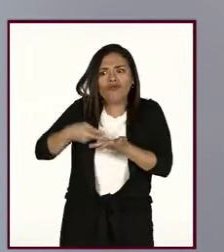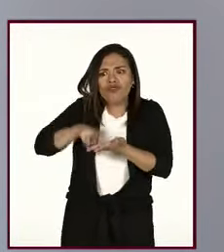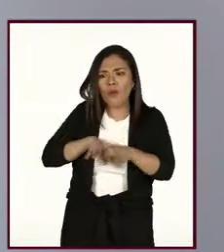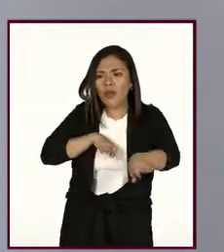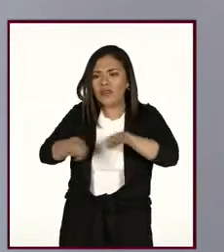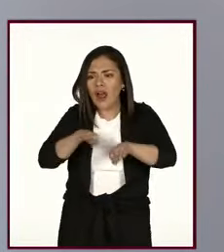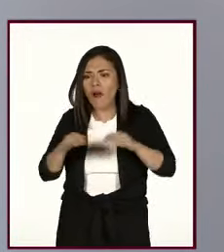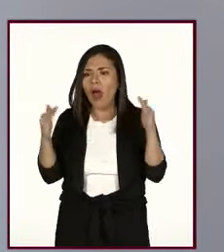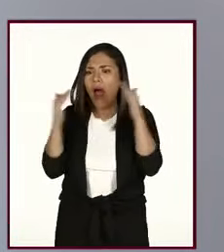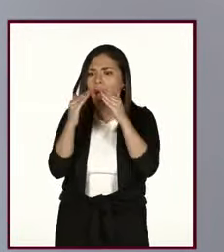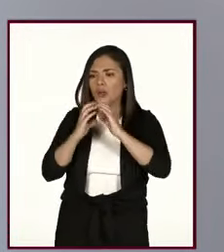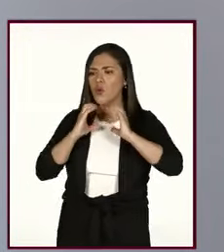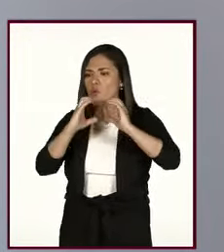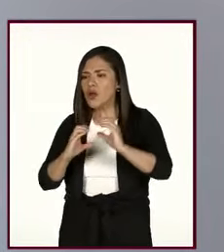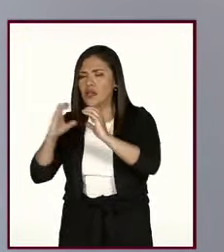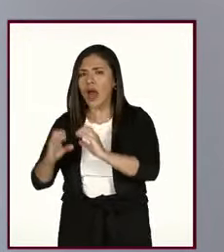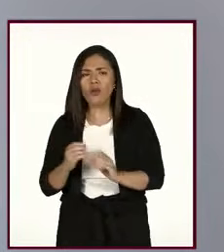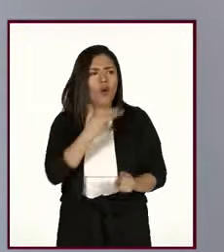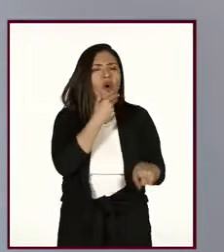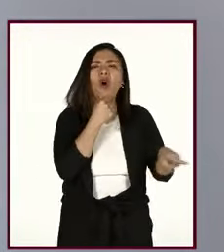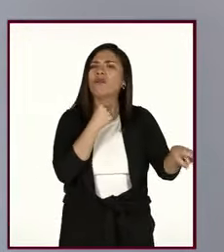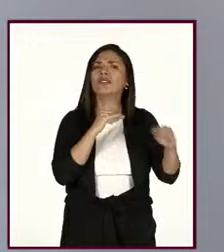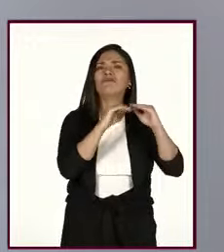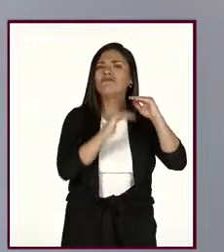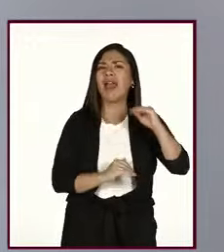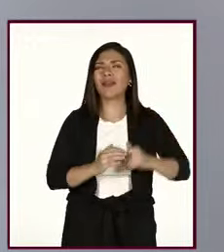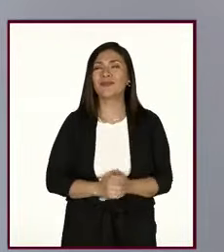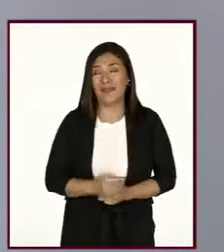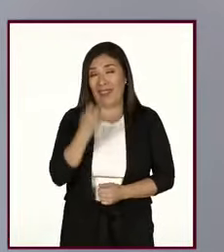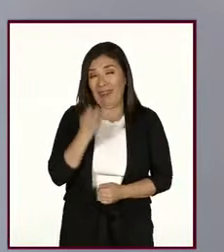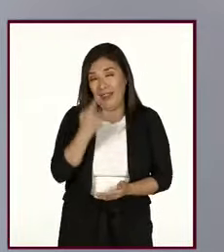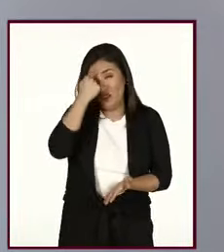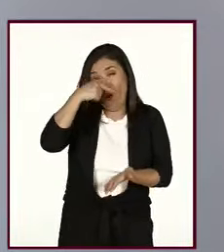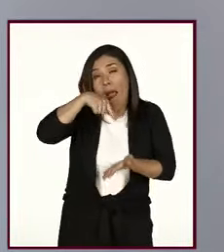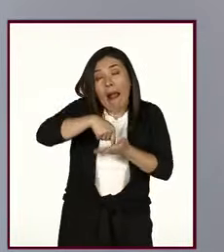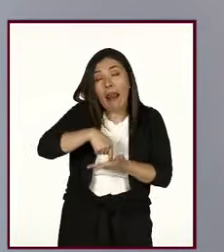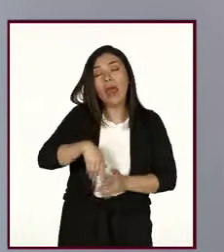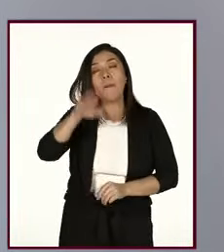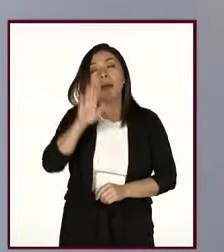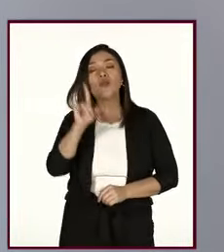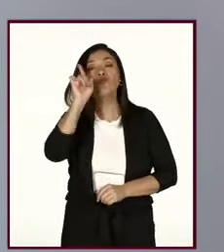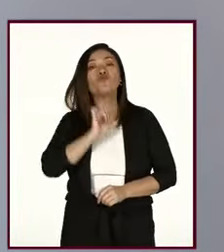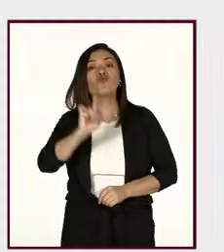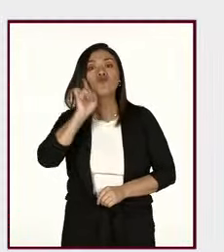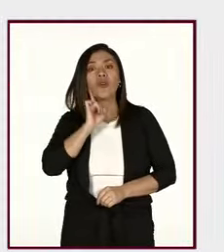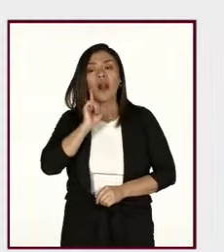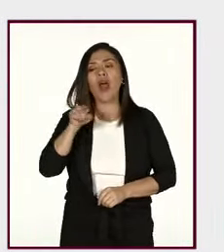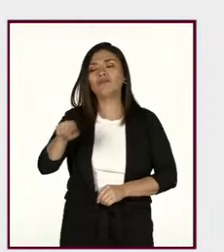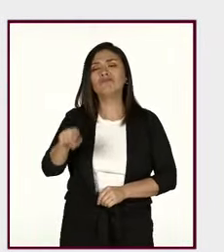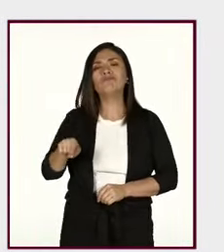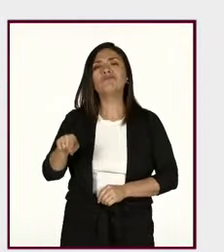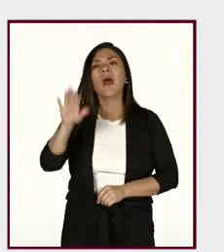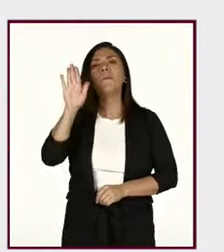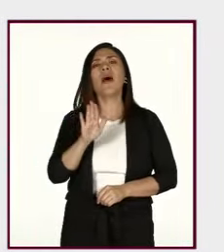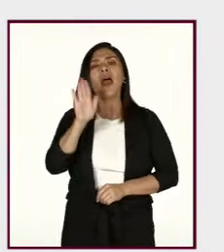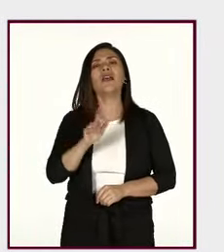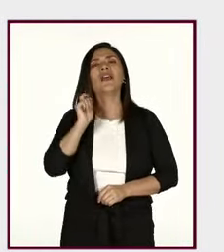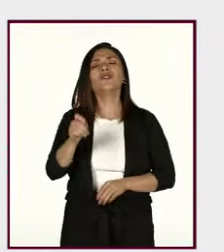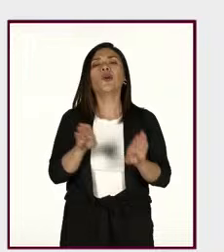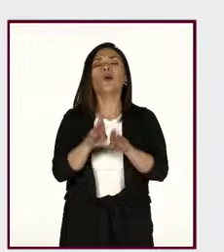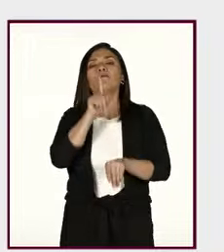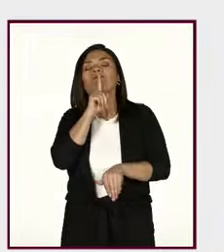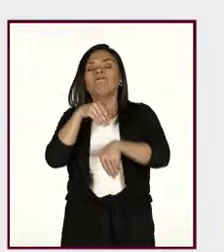cuidados que los hombres. Y se cree que las mujeres tenemos el papel de mediación y